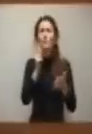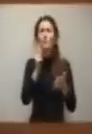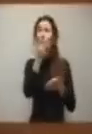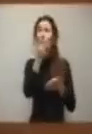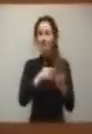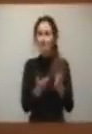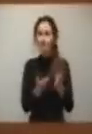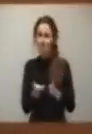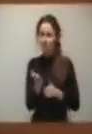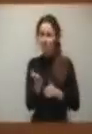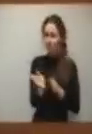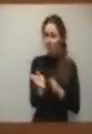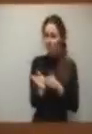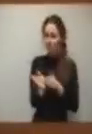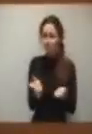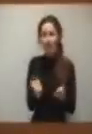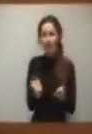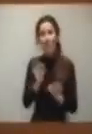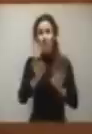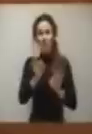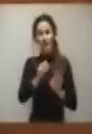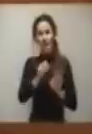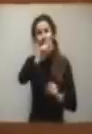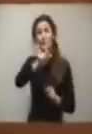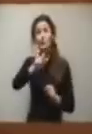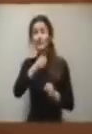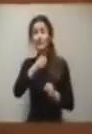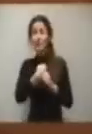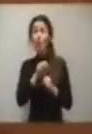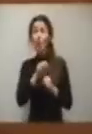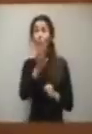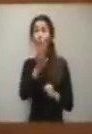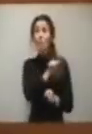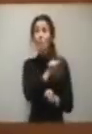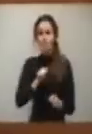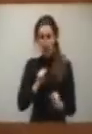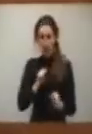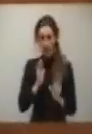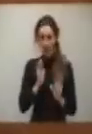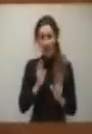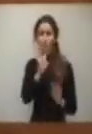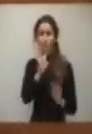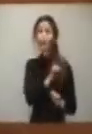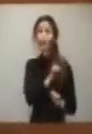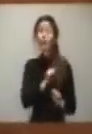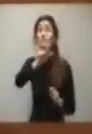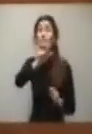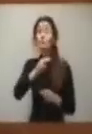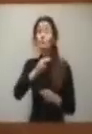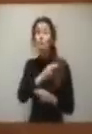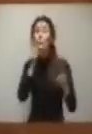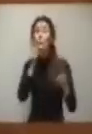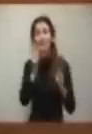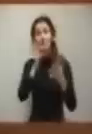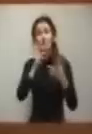en fin, una tabla de porcentaje de personal de la autonomía, de la comunidad autónoma, de personal público, las administraciones